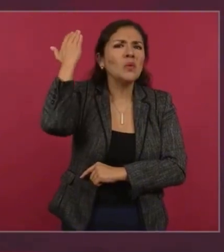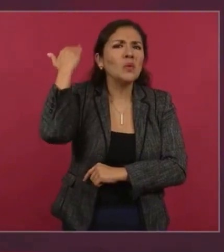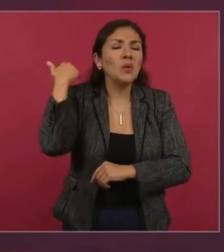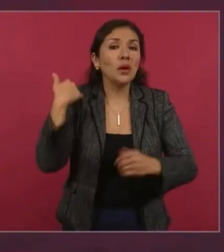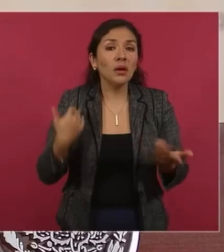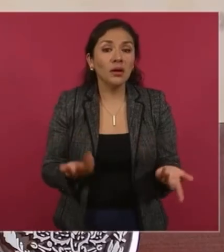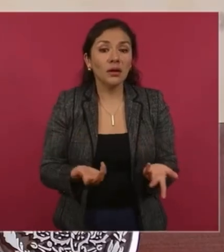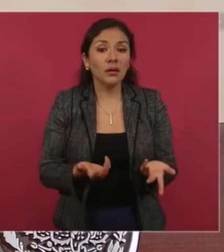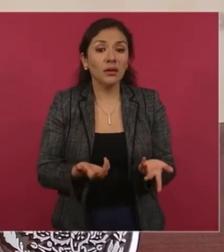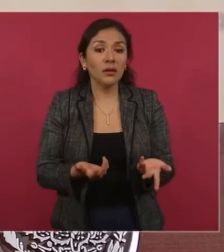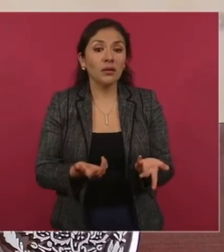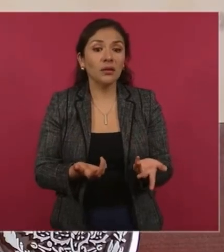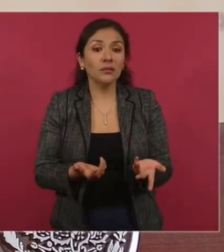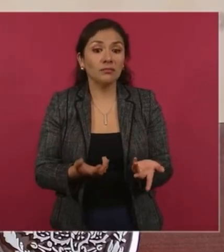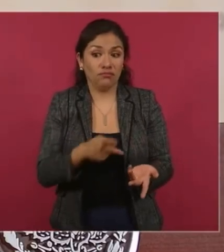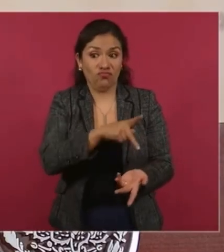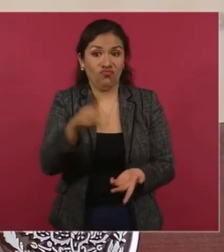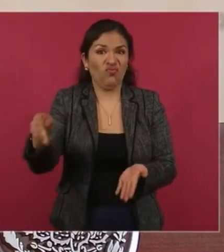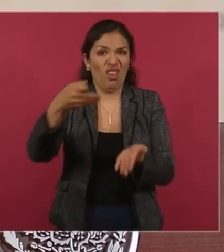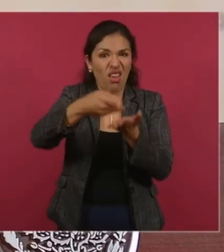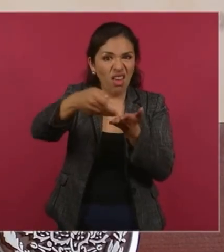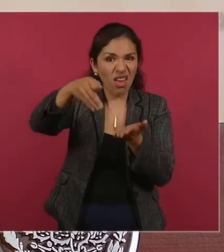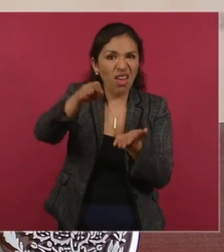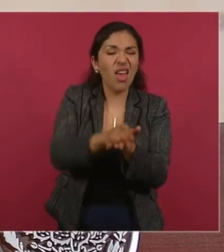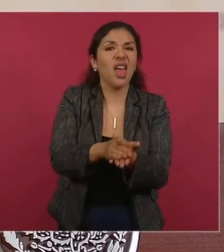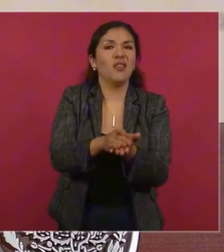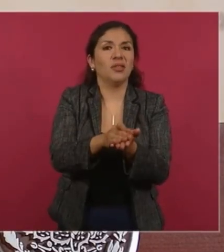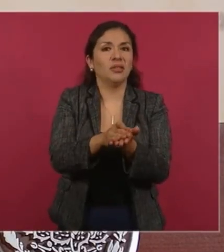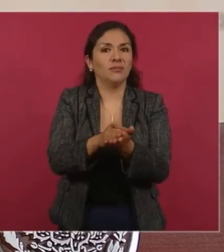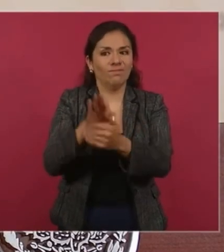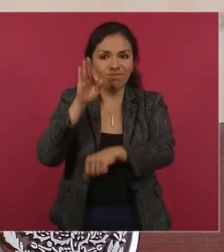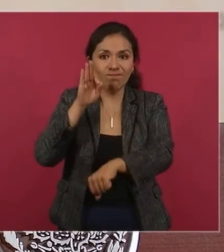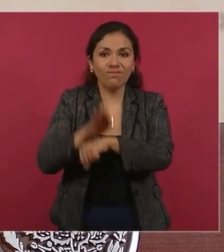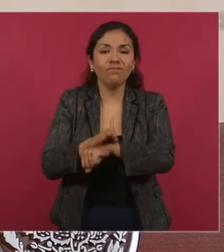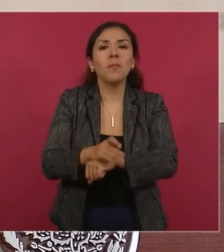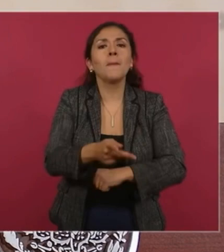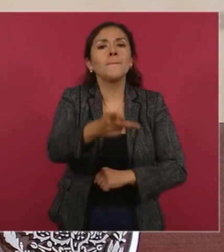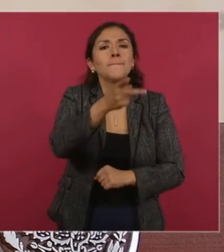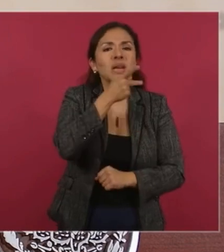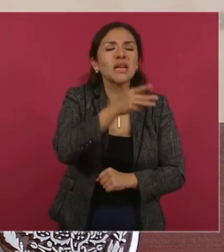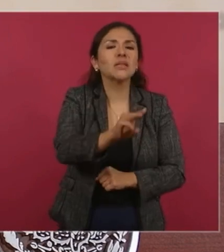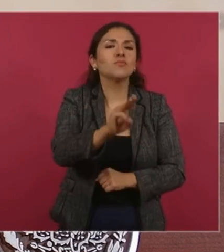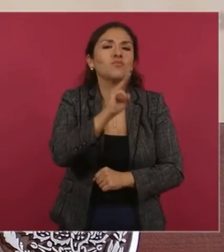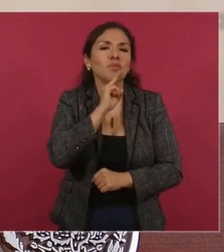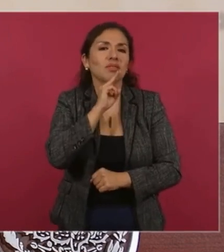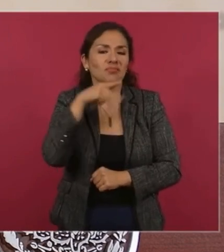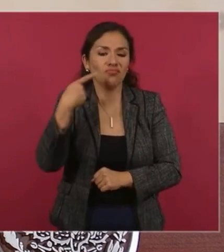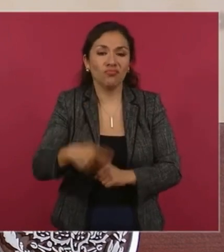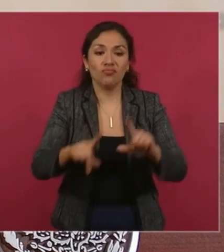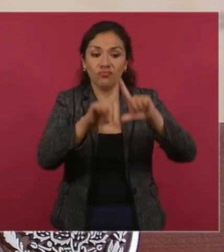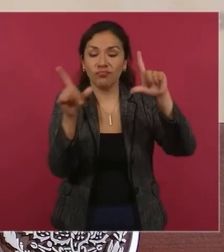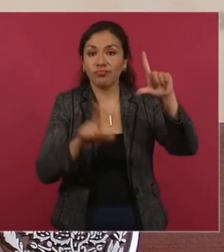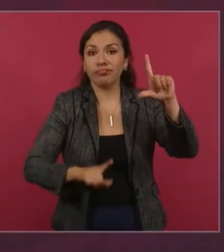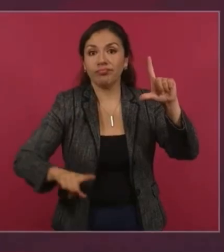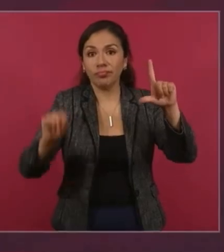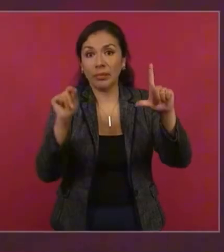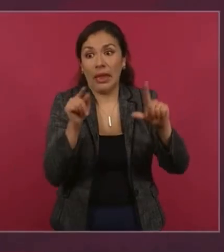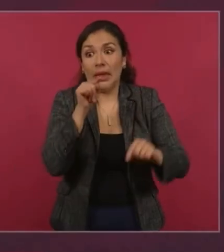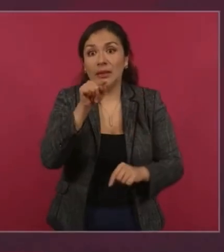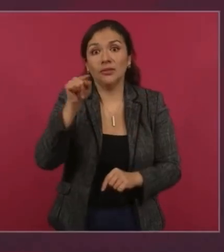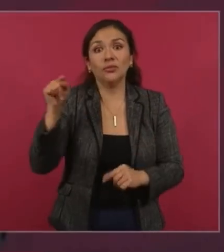los héroes, los padres, las madres de nuestra patria.